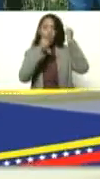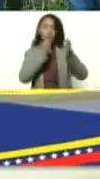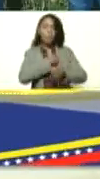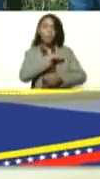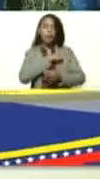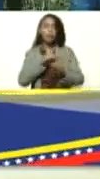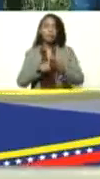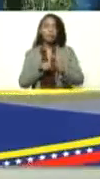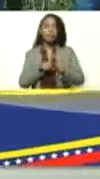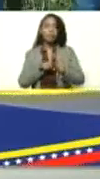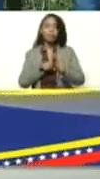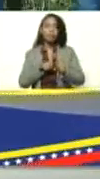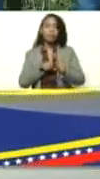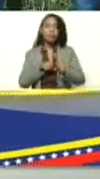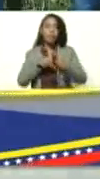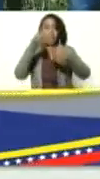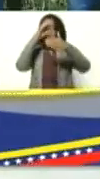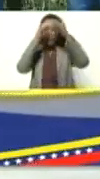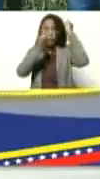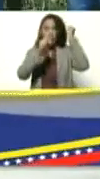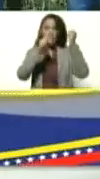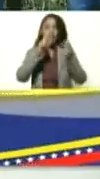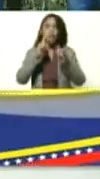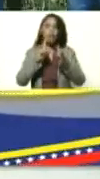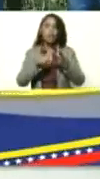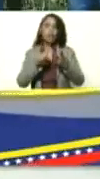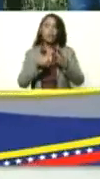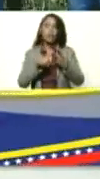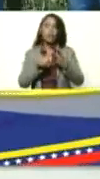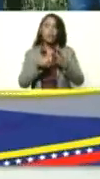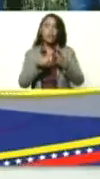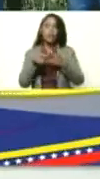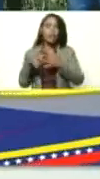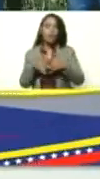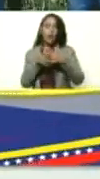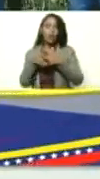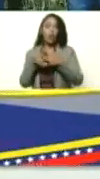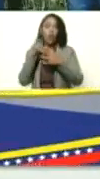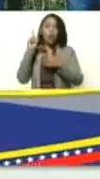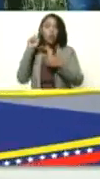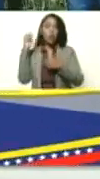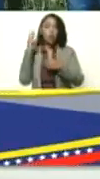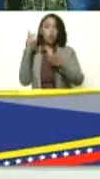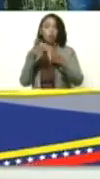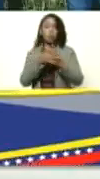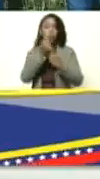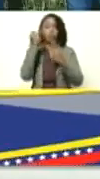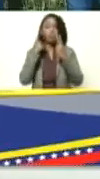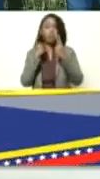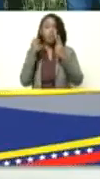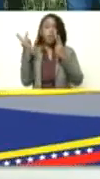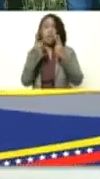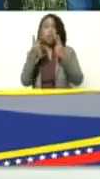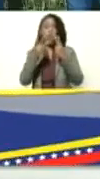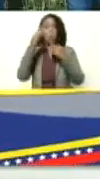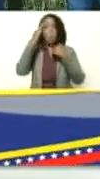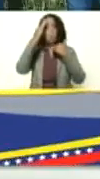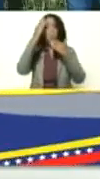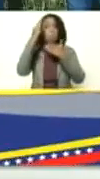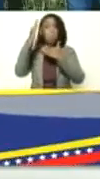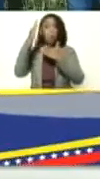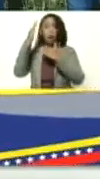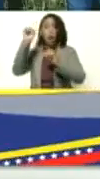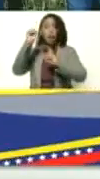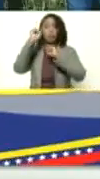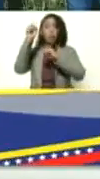y el canciller Blinken de Estados Unidos en Washington y los dos saludaron el triunfo